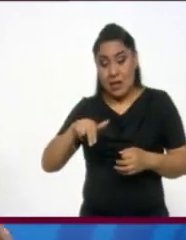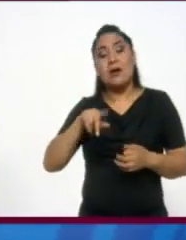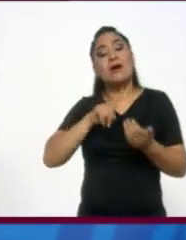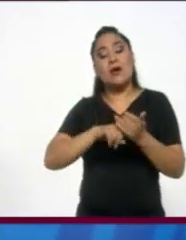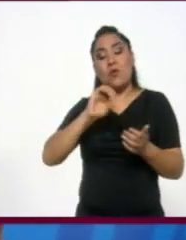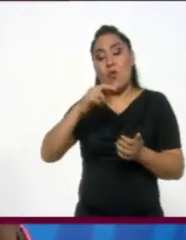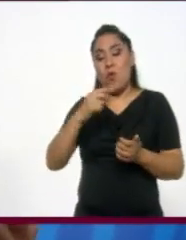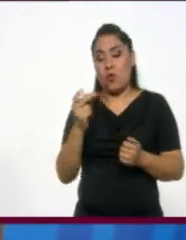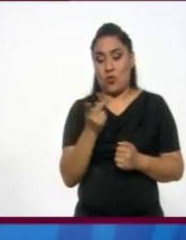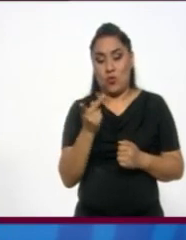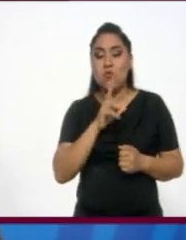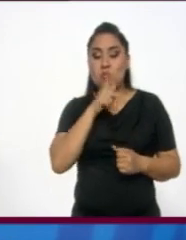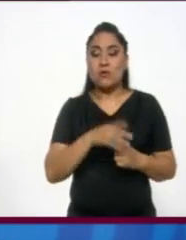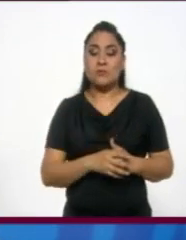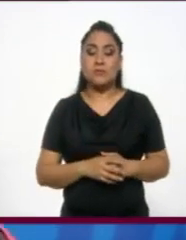del Congo.